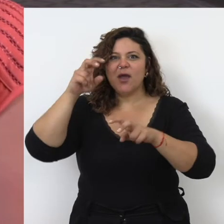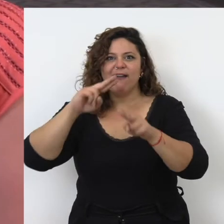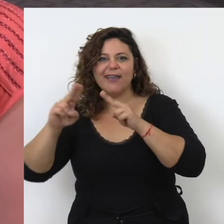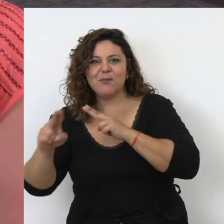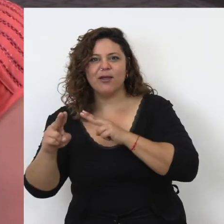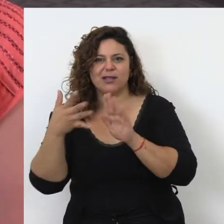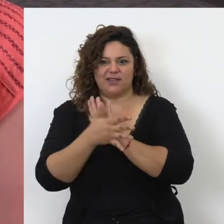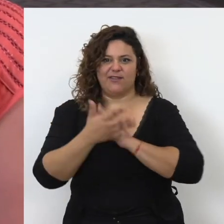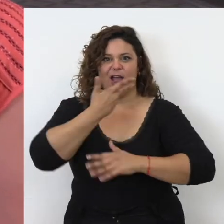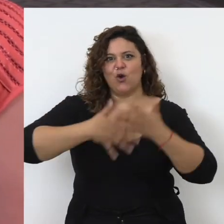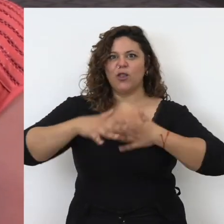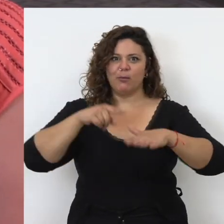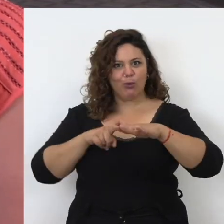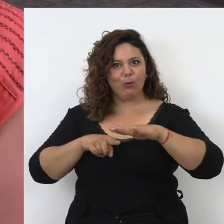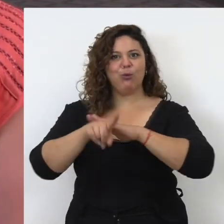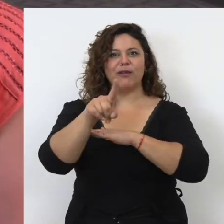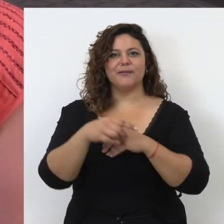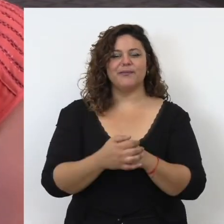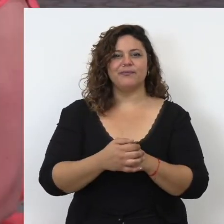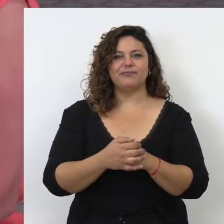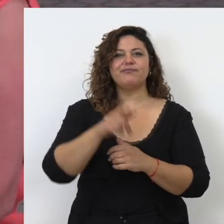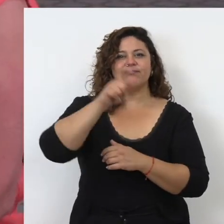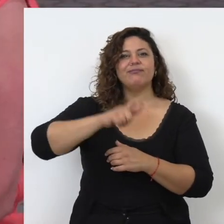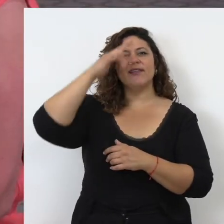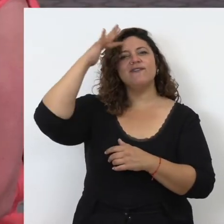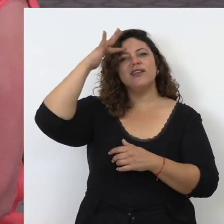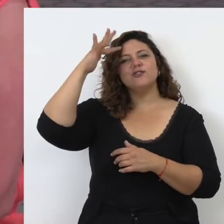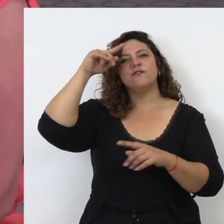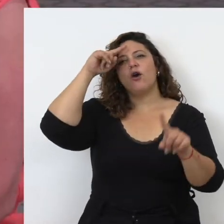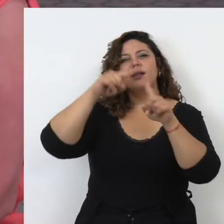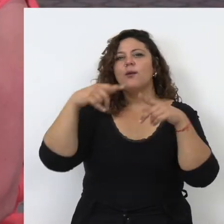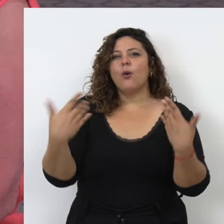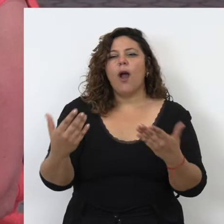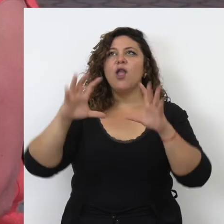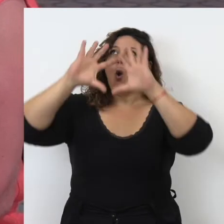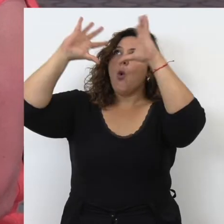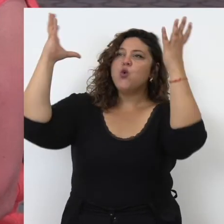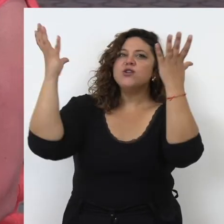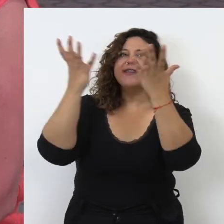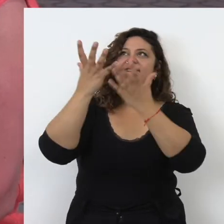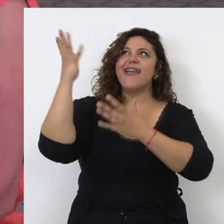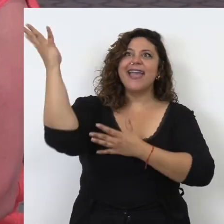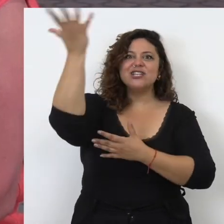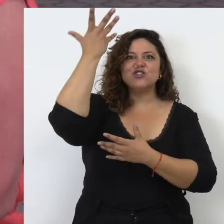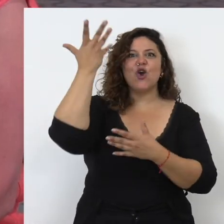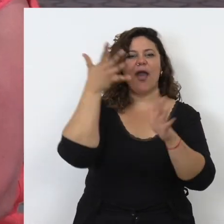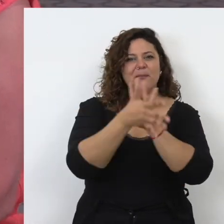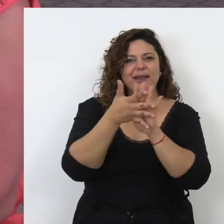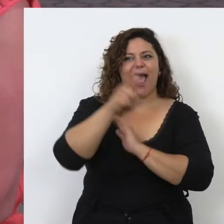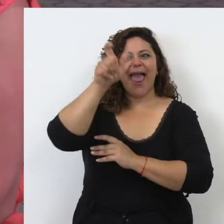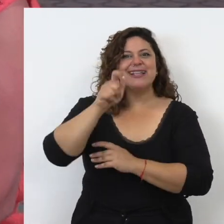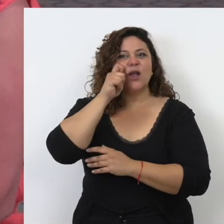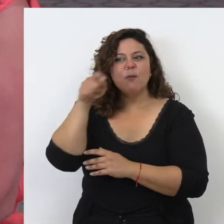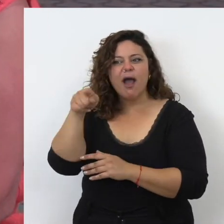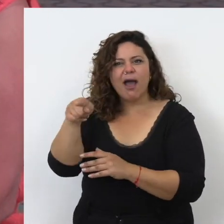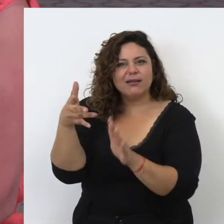decir supone un avance en el conocimiento. El filósofo aspira aquí a explicar el universo explicar al ser humano